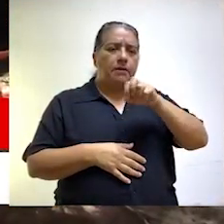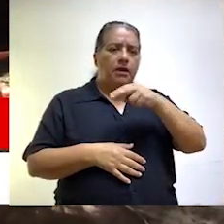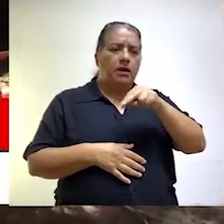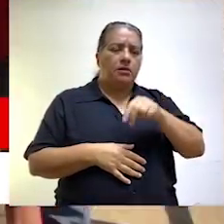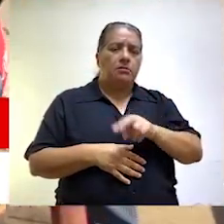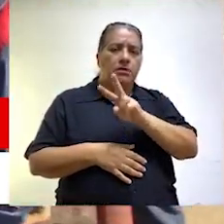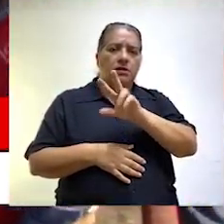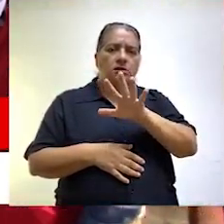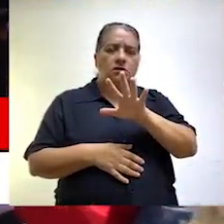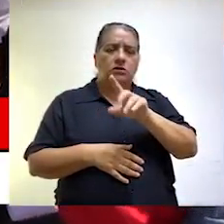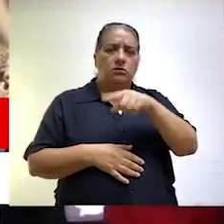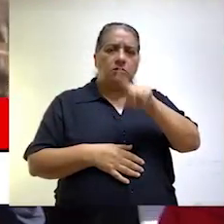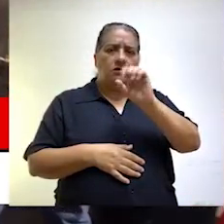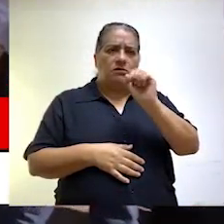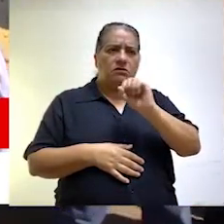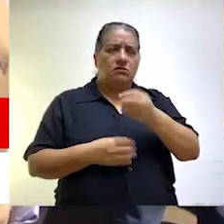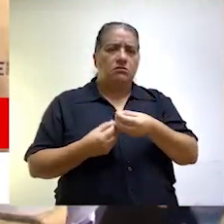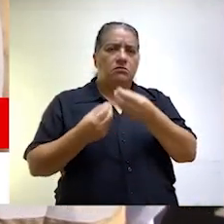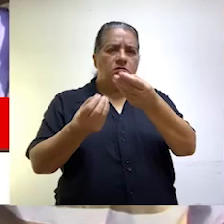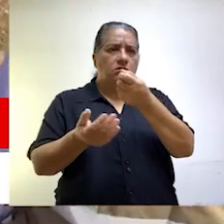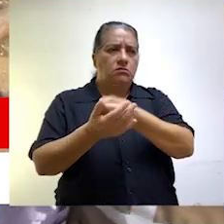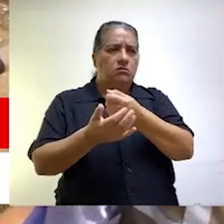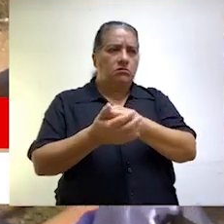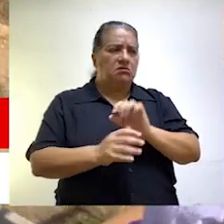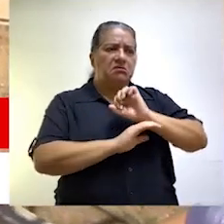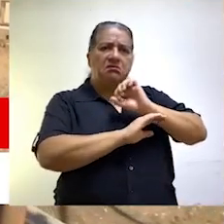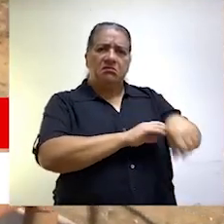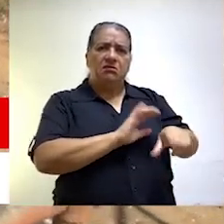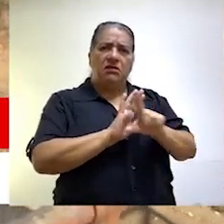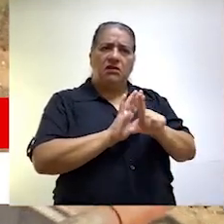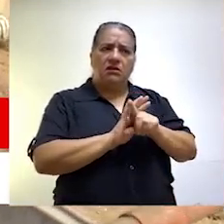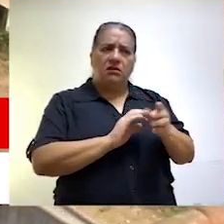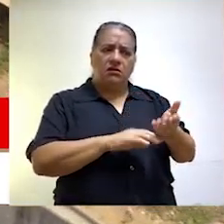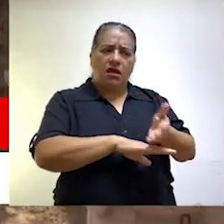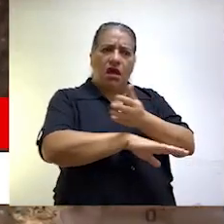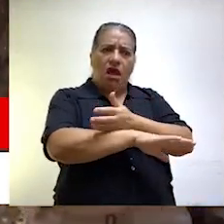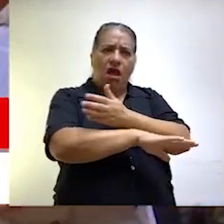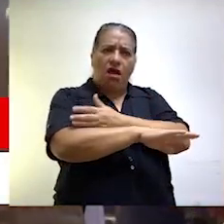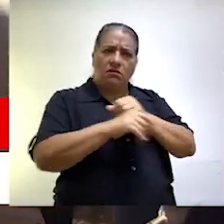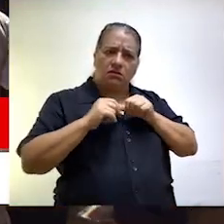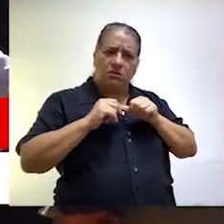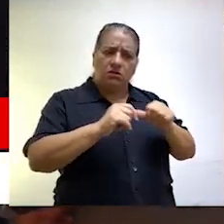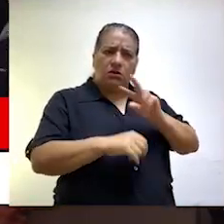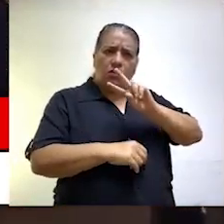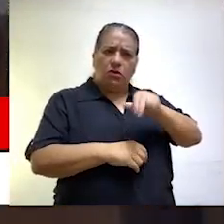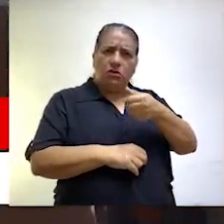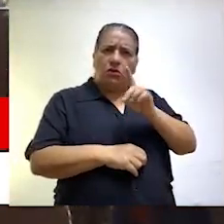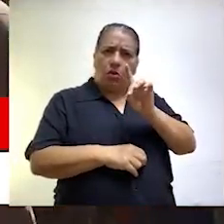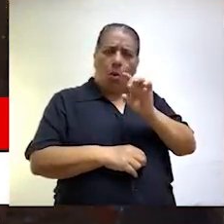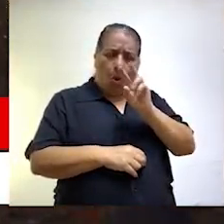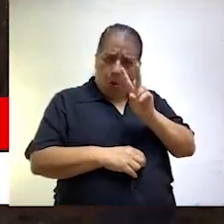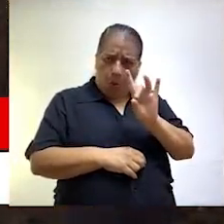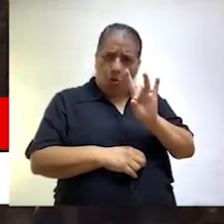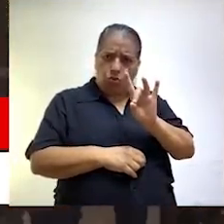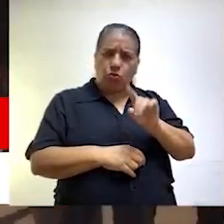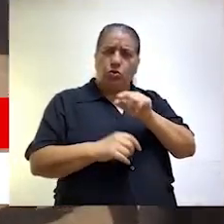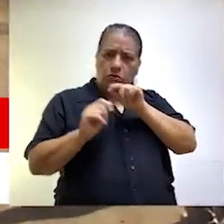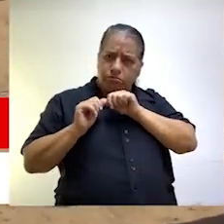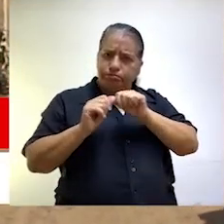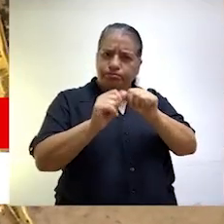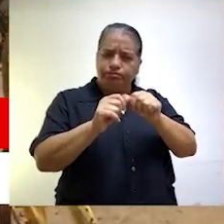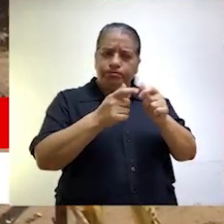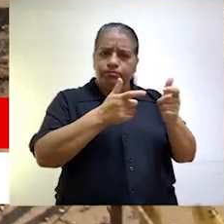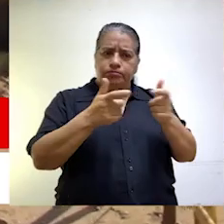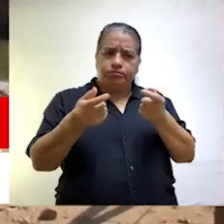servicio de agua para riego del canal La Peña por 25 millones de soles, vulnerando el decreto legislativo que rige el